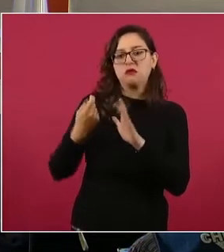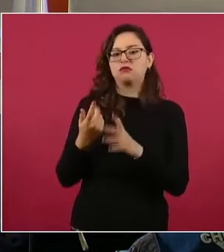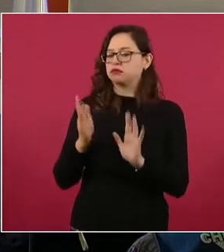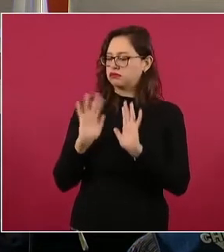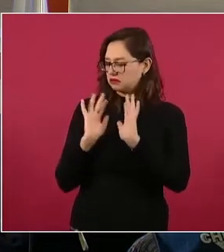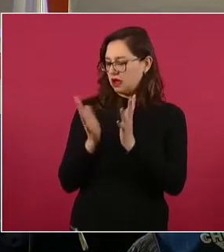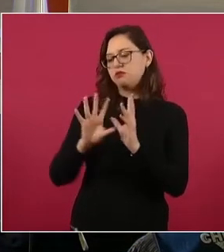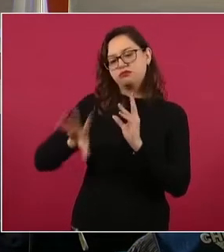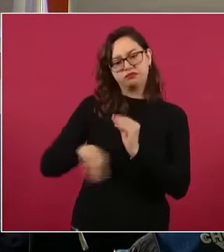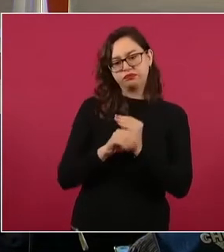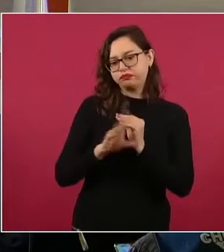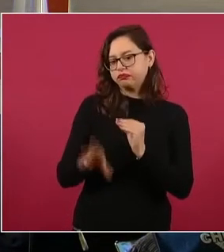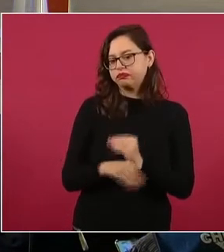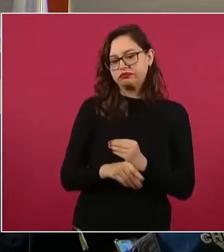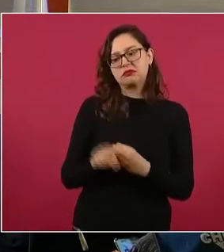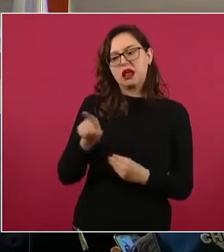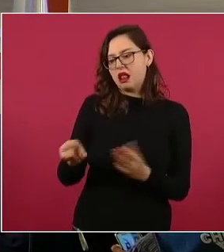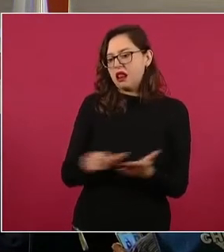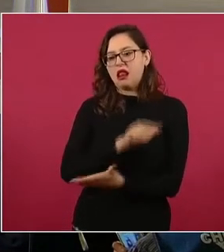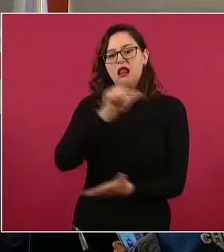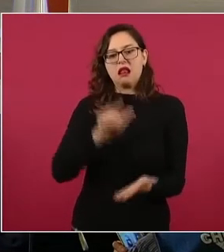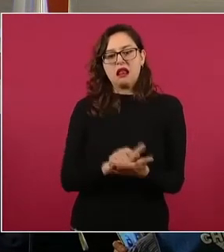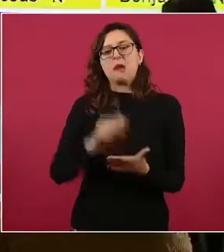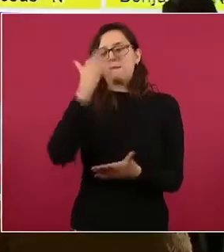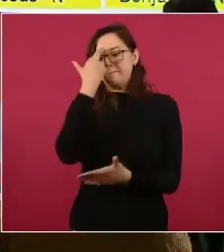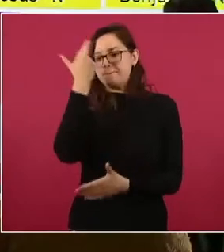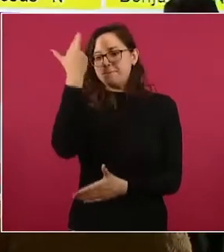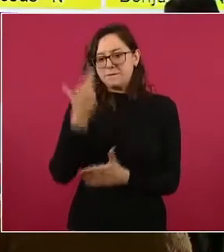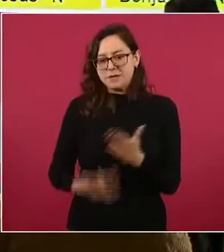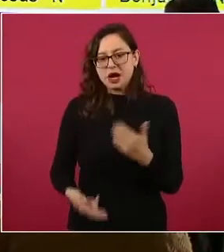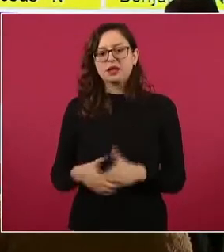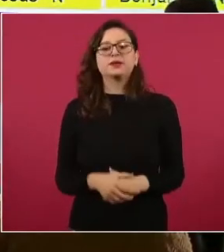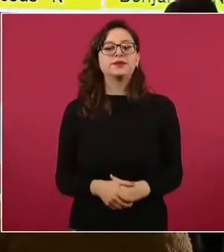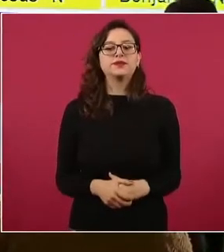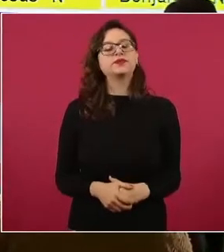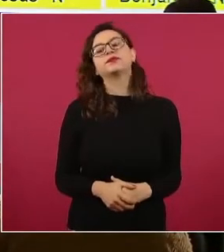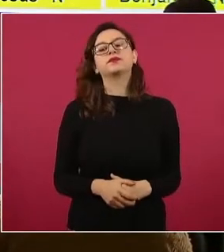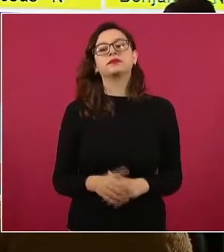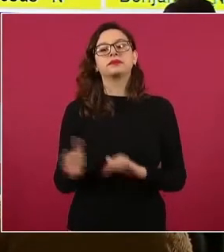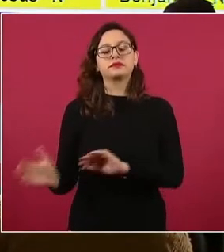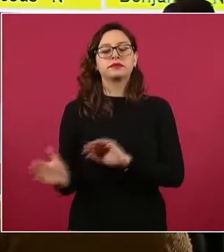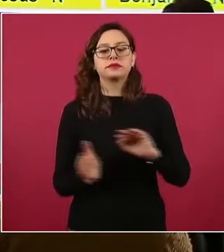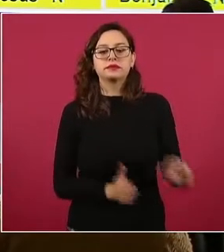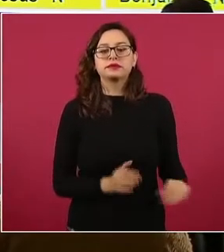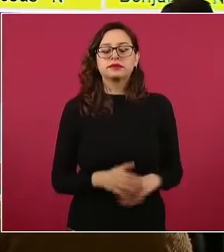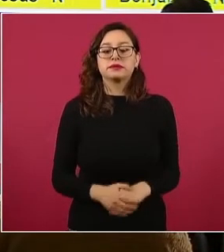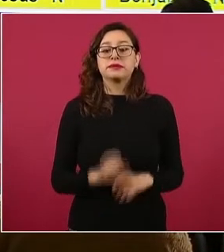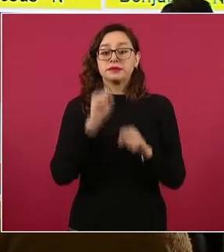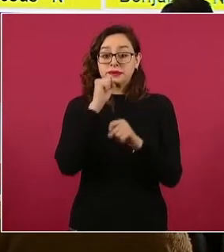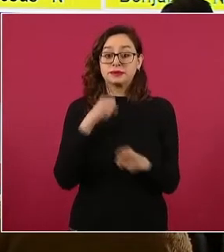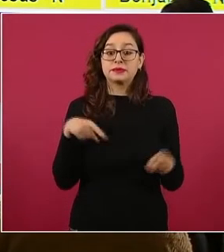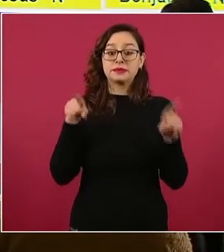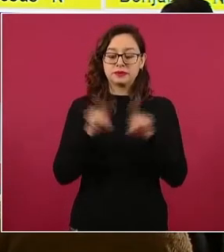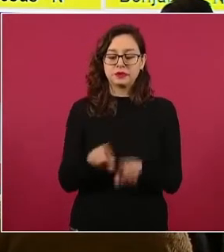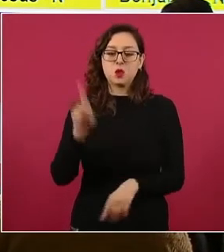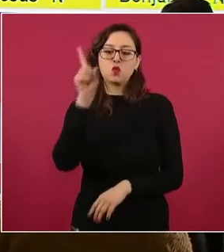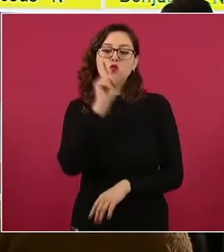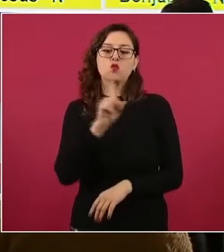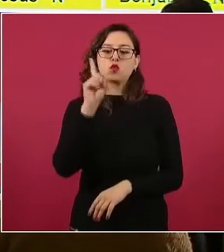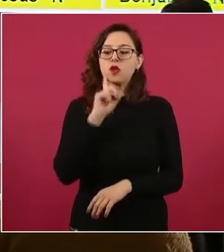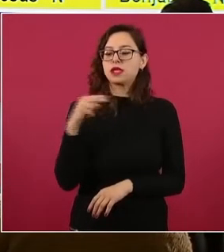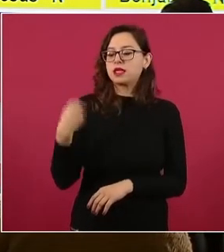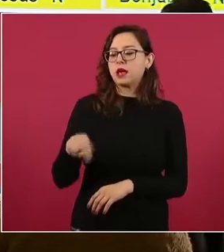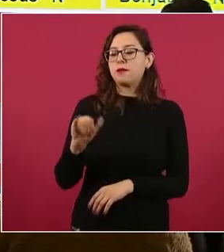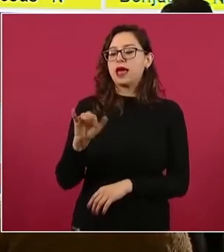Está también el caso de la detención de presuntos feminicidas de la cantante Irma N. en la Ciudad de